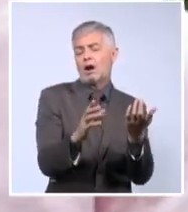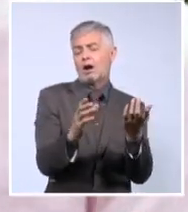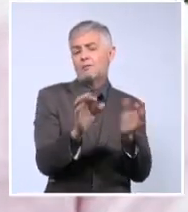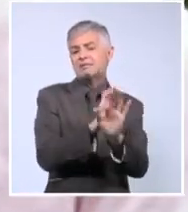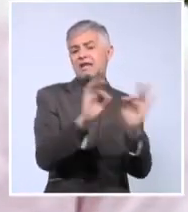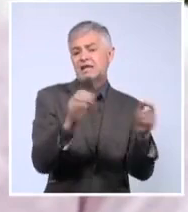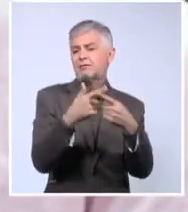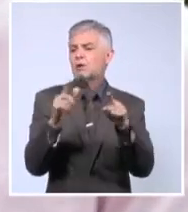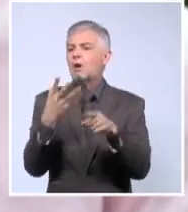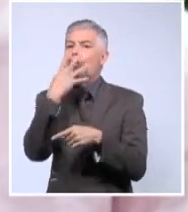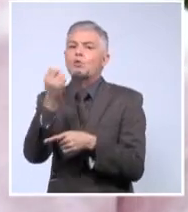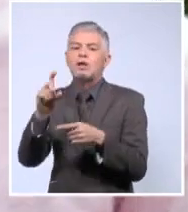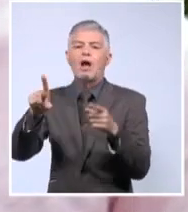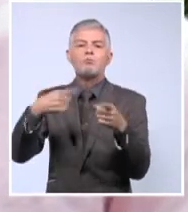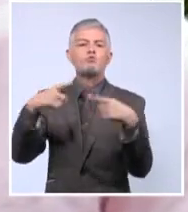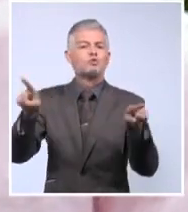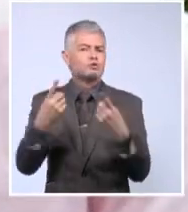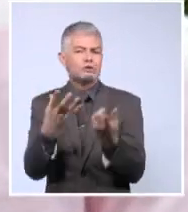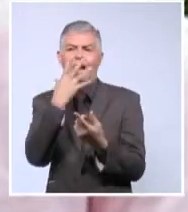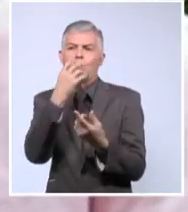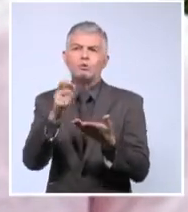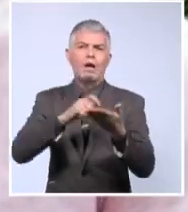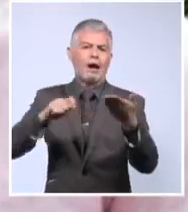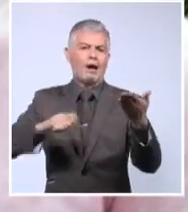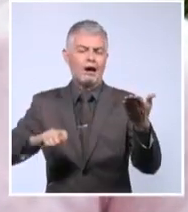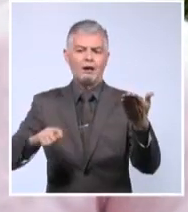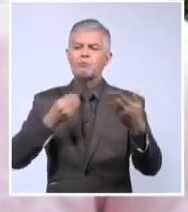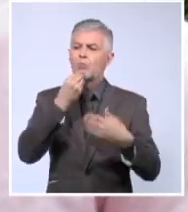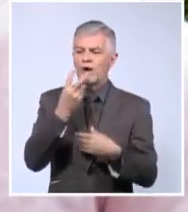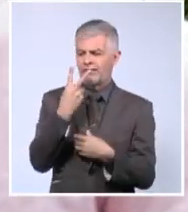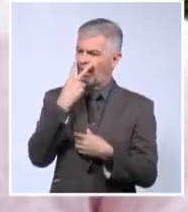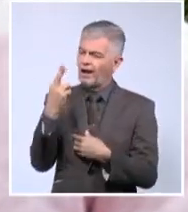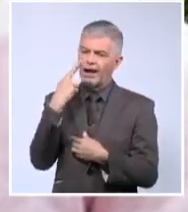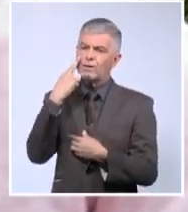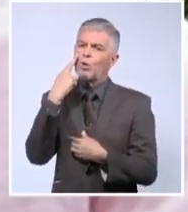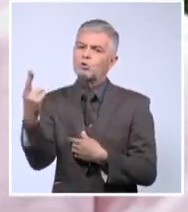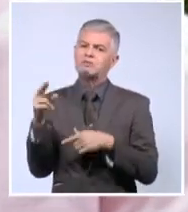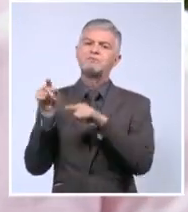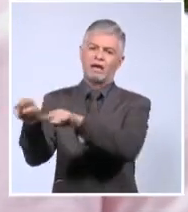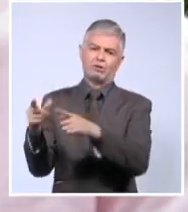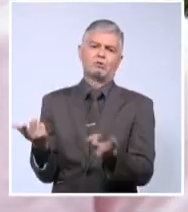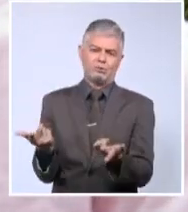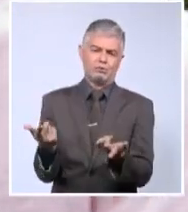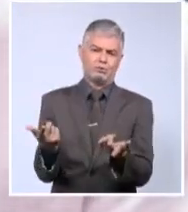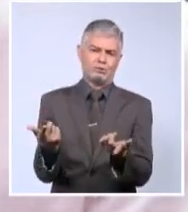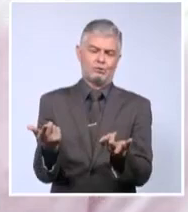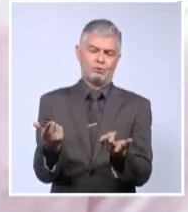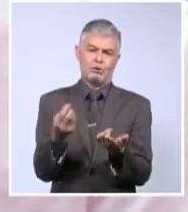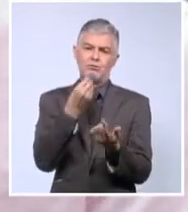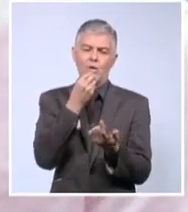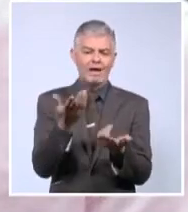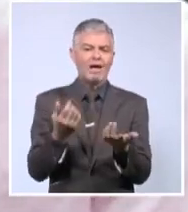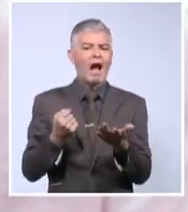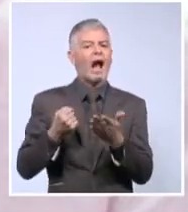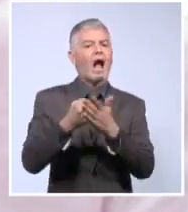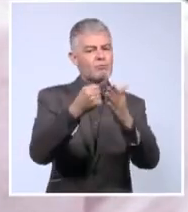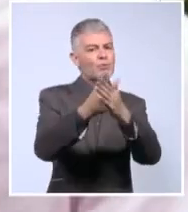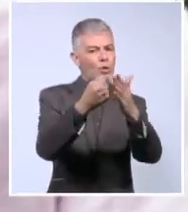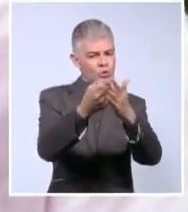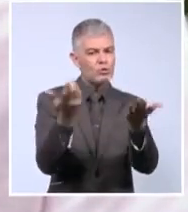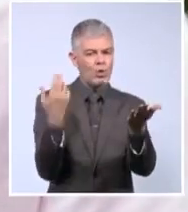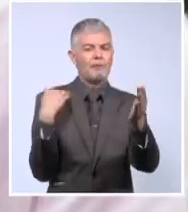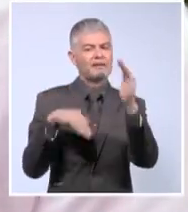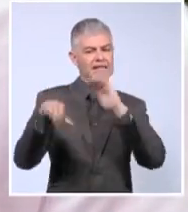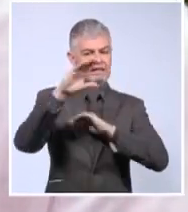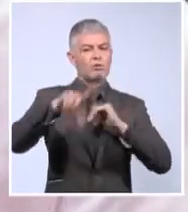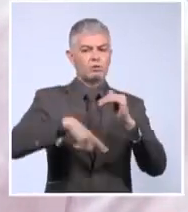música, les gusta escribir, cosas así, pudieran ser reconocidos y pudieran tener un amparo con el Ministerio de Cultura. Teníamos esa